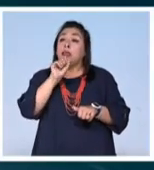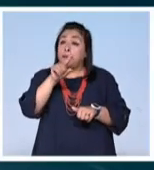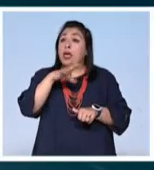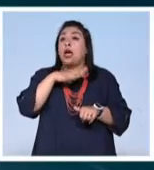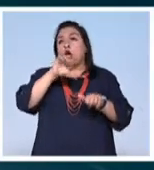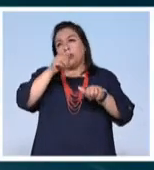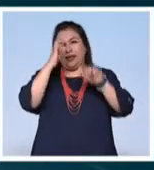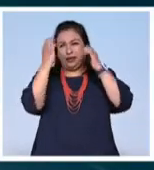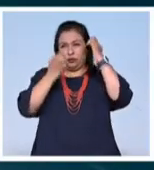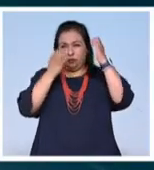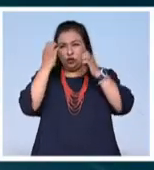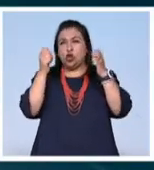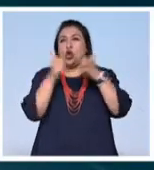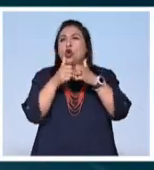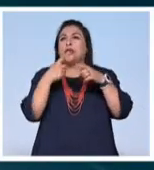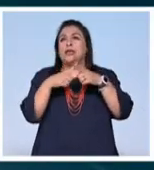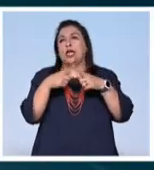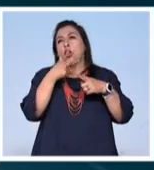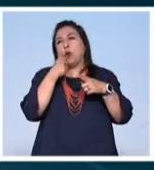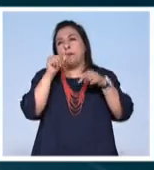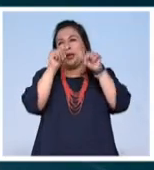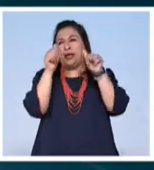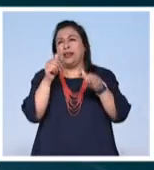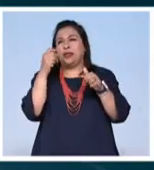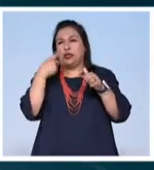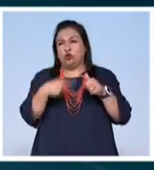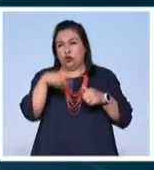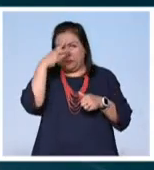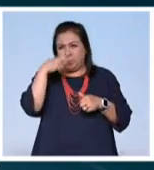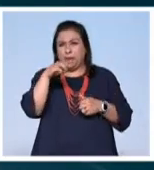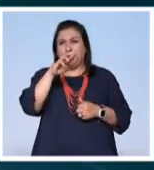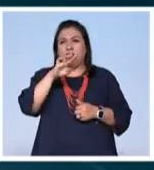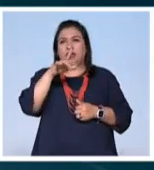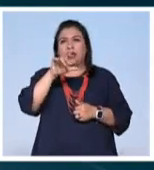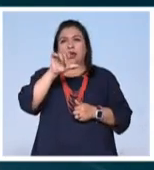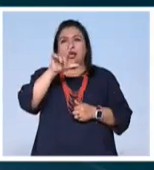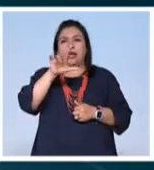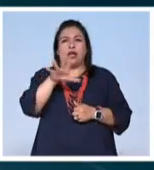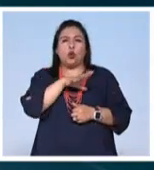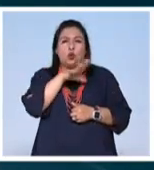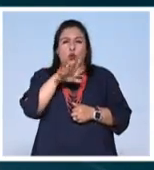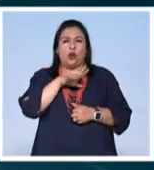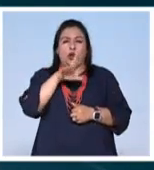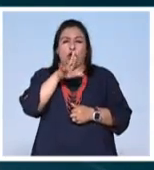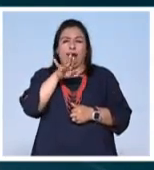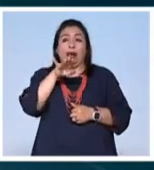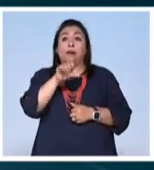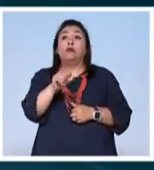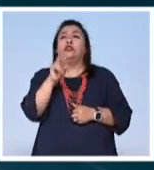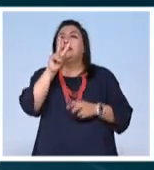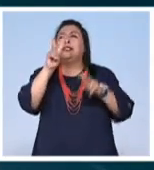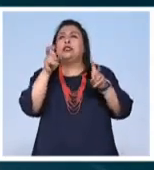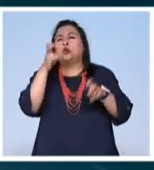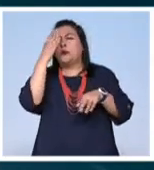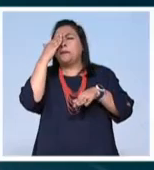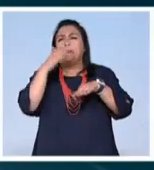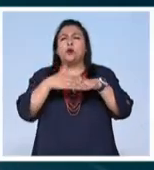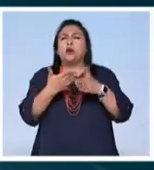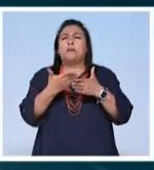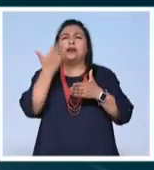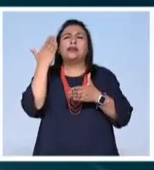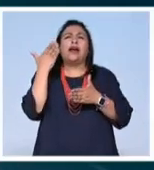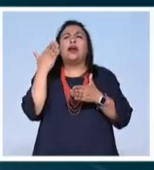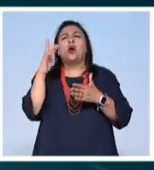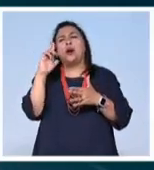plástica con el artista mexicano Miguel Ángel El Güero Ramos que se titula Memorias del Pasado como una